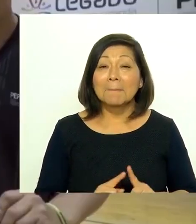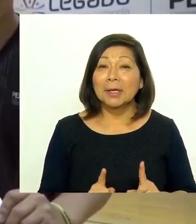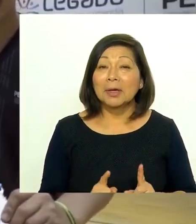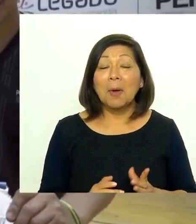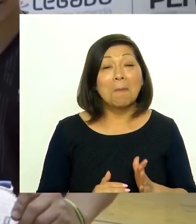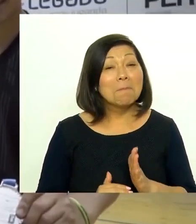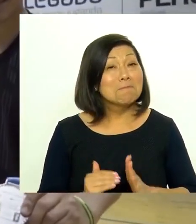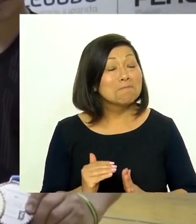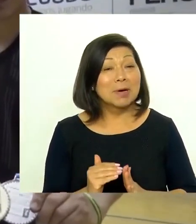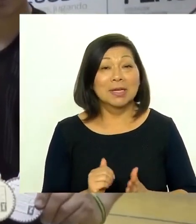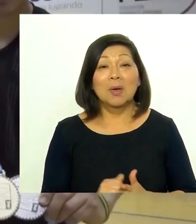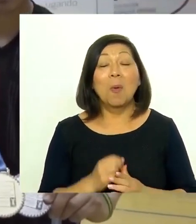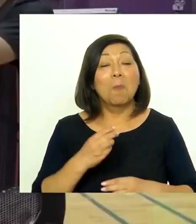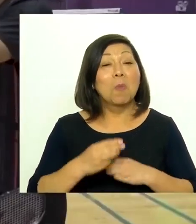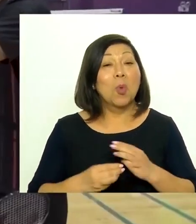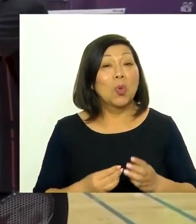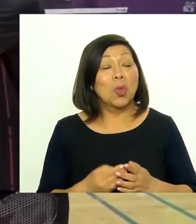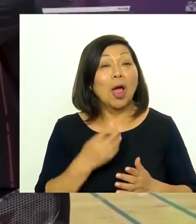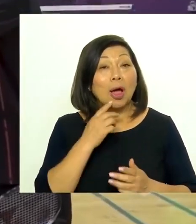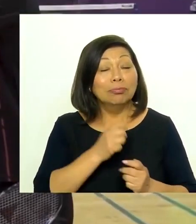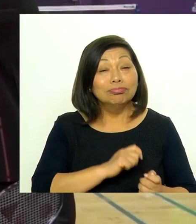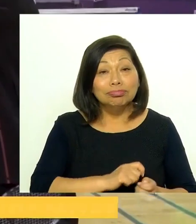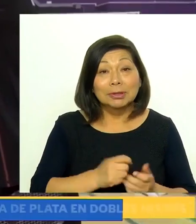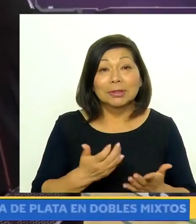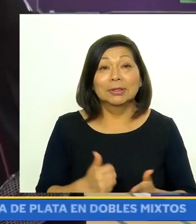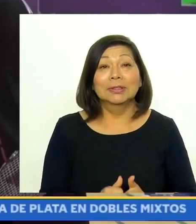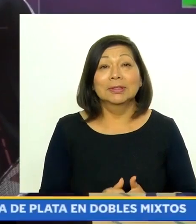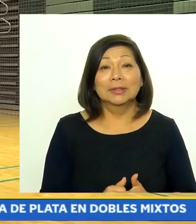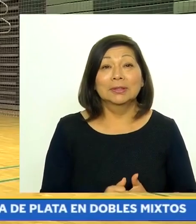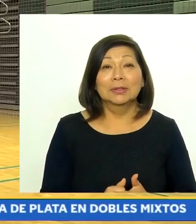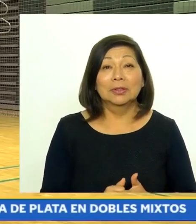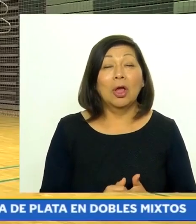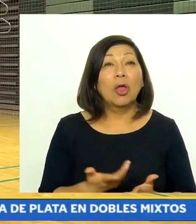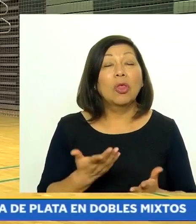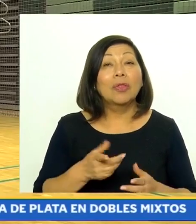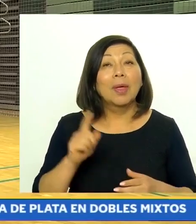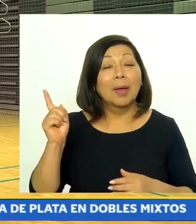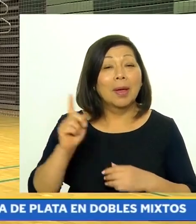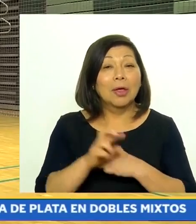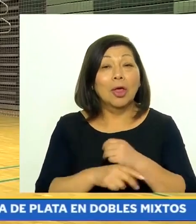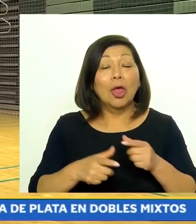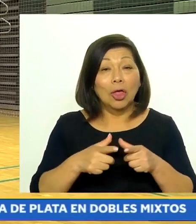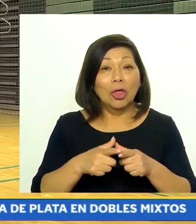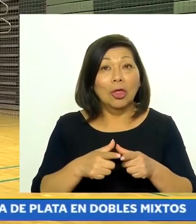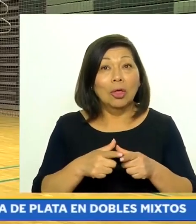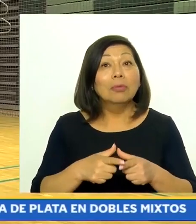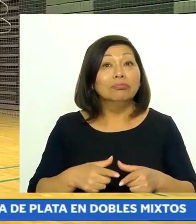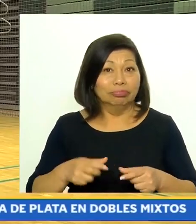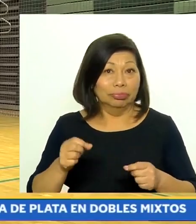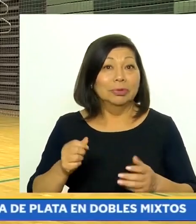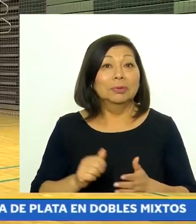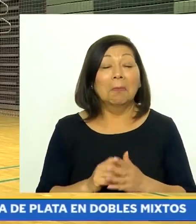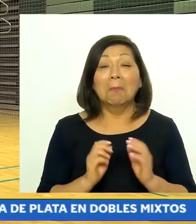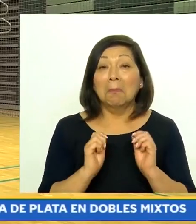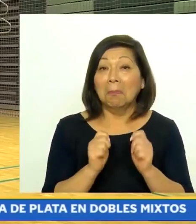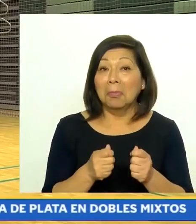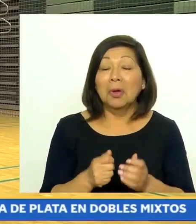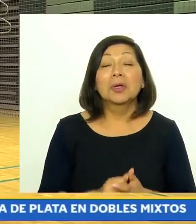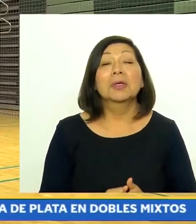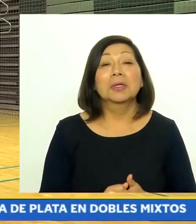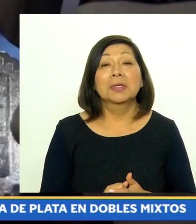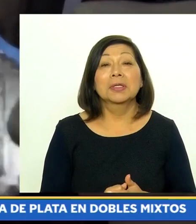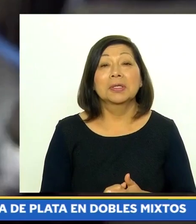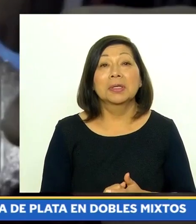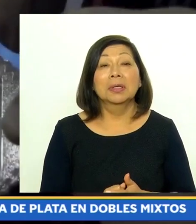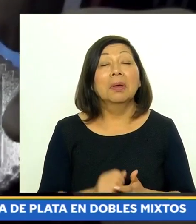Mi experiencia más gratificante es el mundial de para badminton que ahora fue en Tokio. Pude sacar la medalla